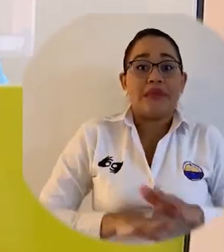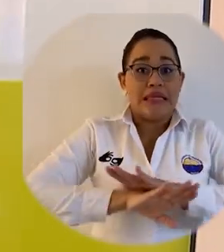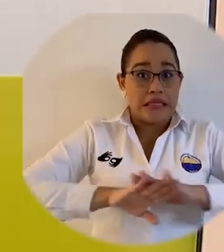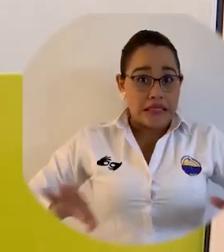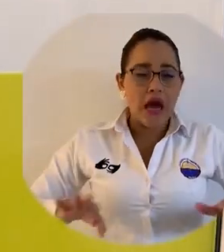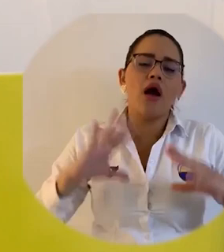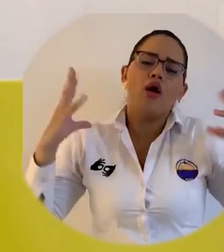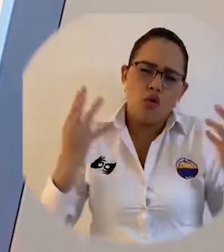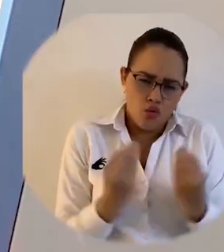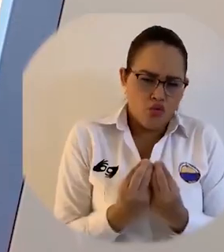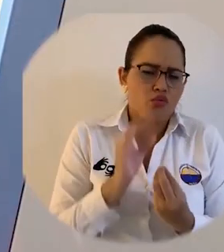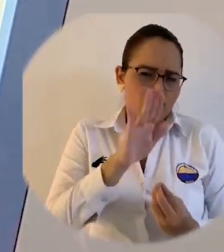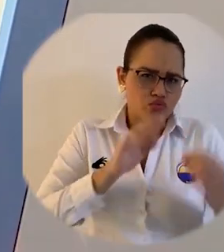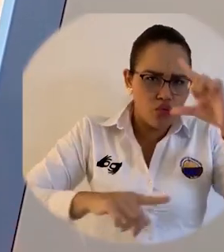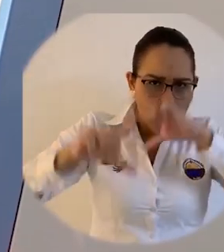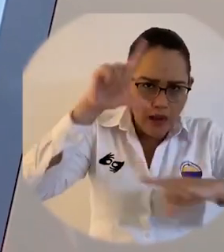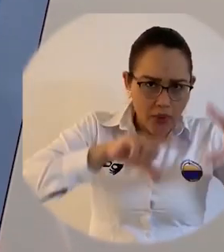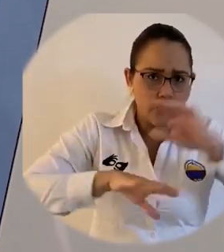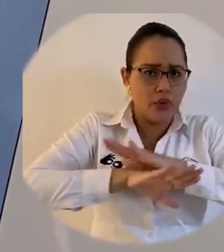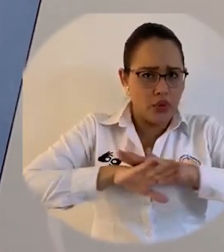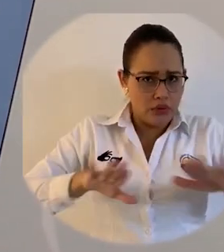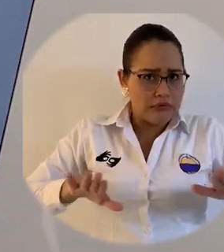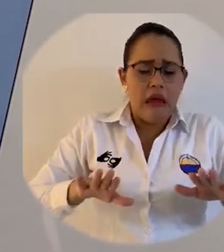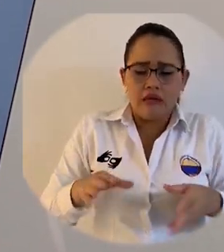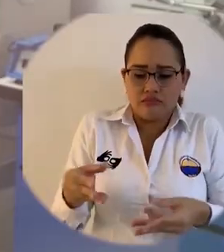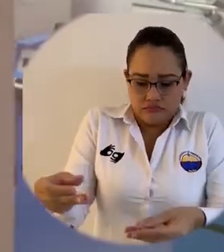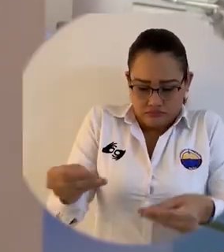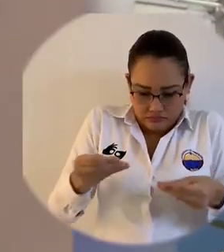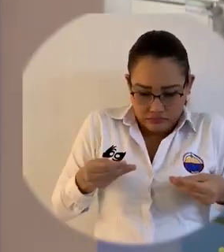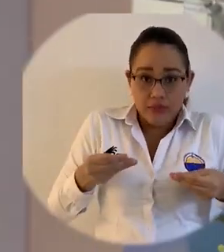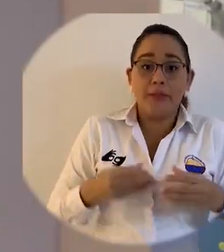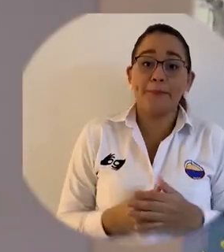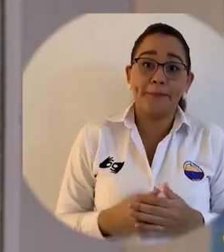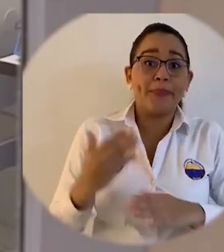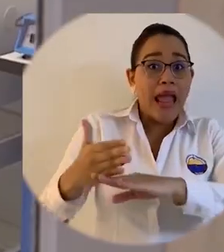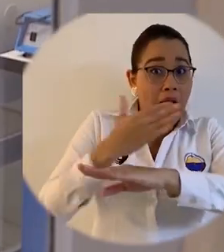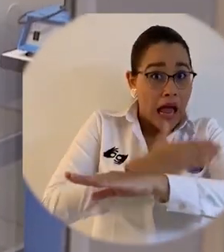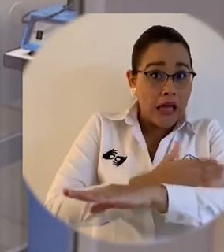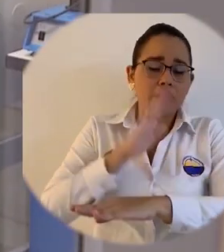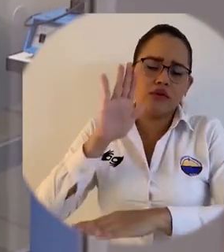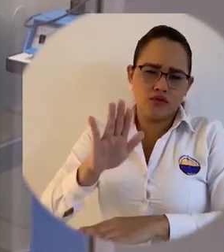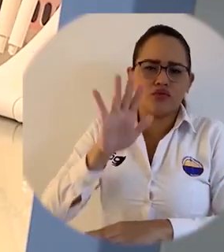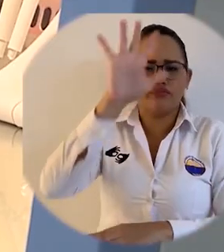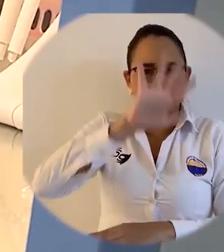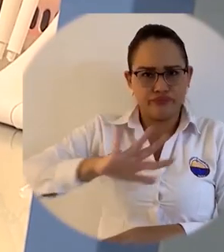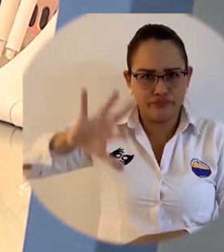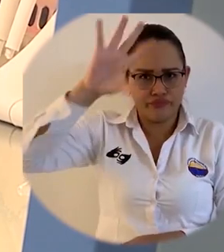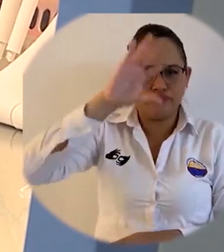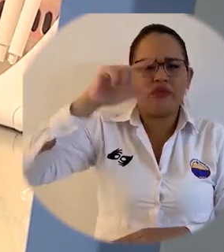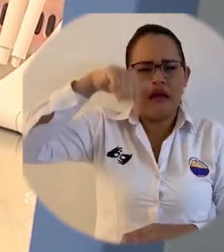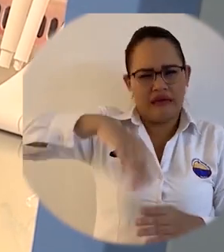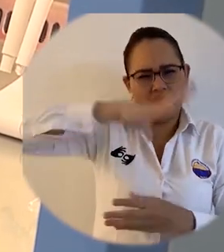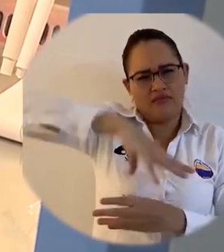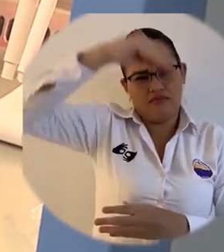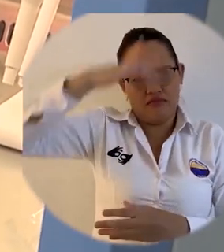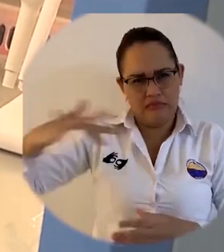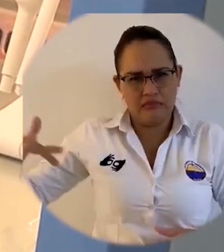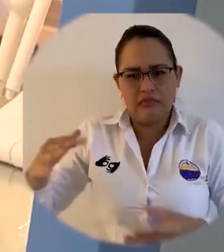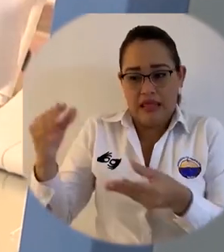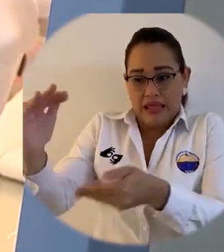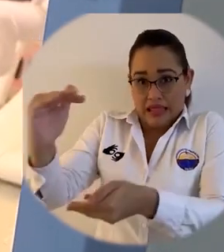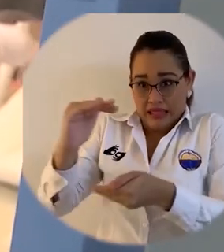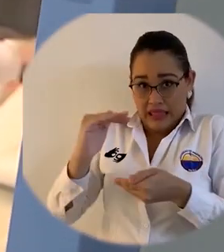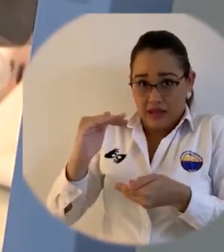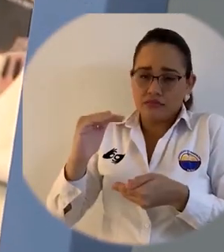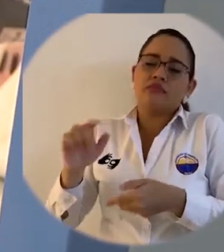la institución recepcionó las pruebas por parte del Laboratorio de Salud Pública Departamental las cuales llegaron al campus universitario almacenadas de